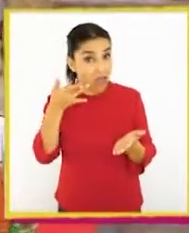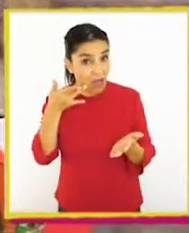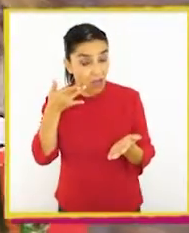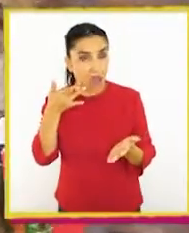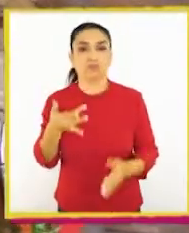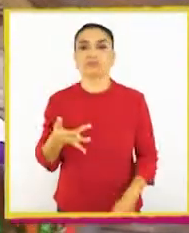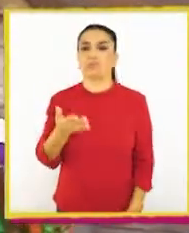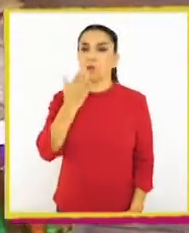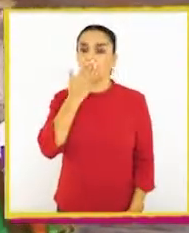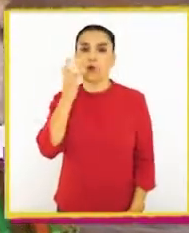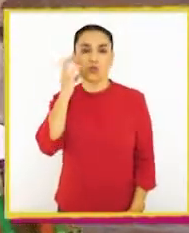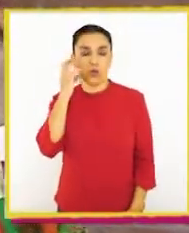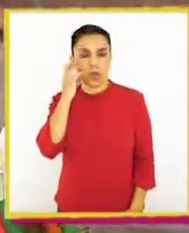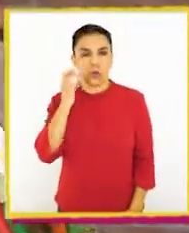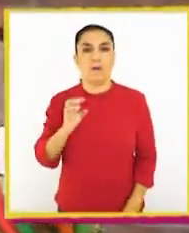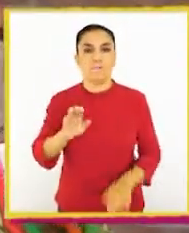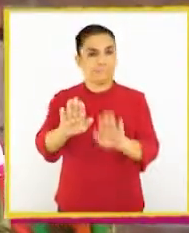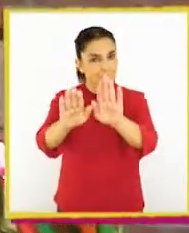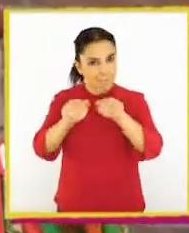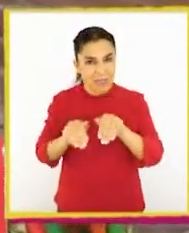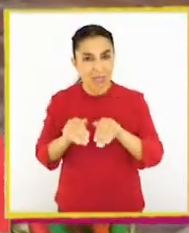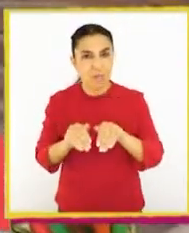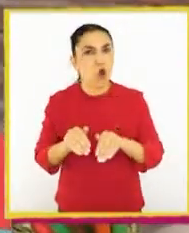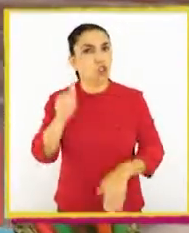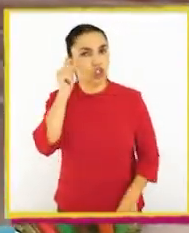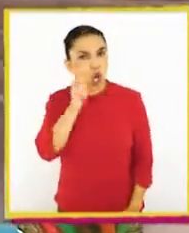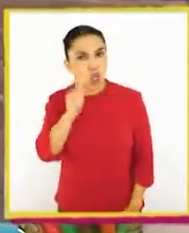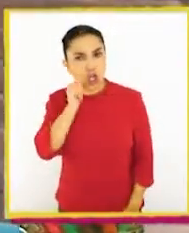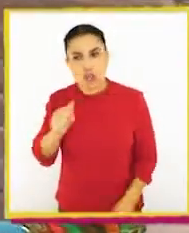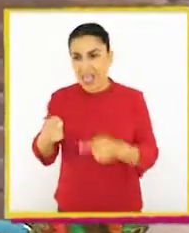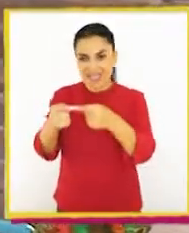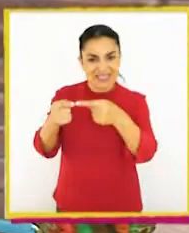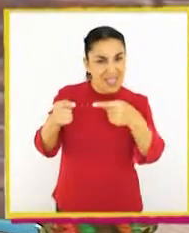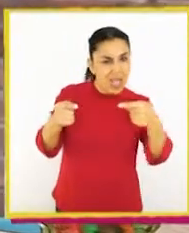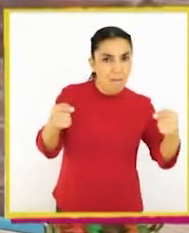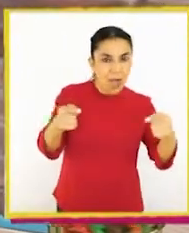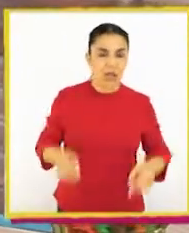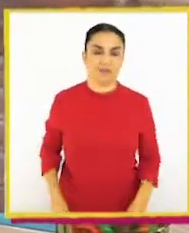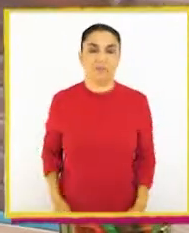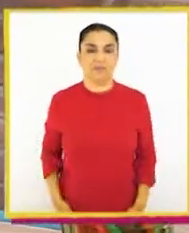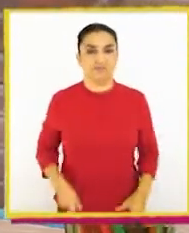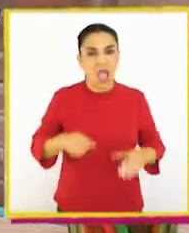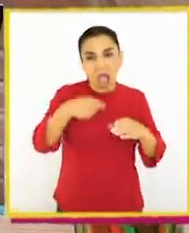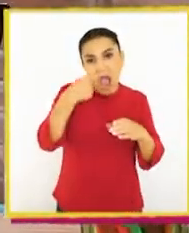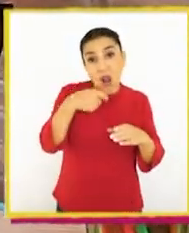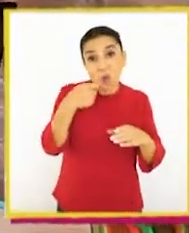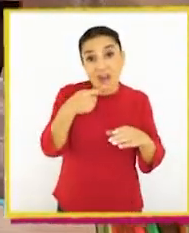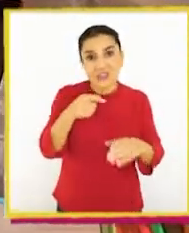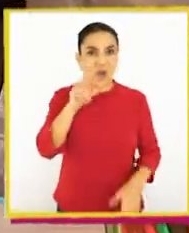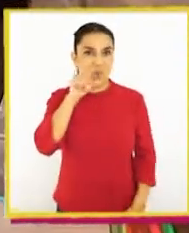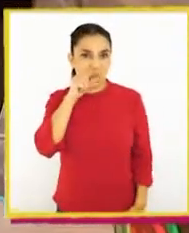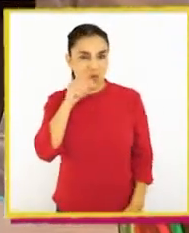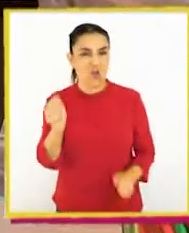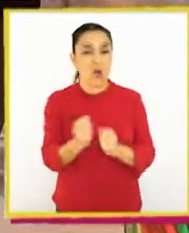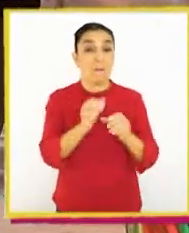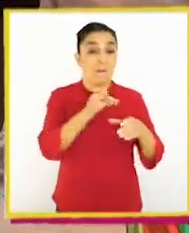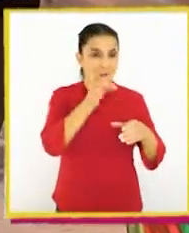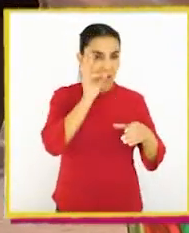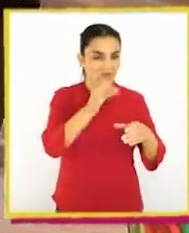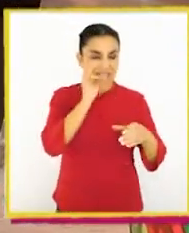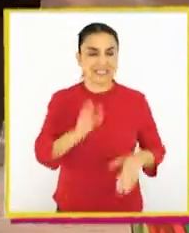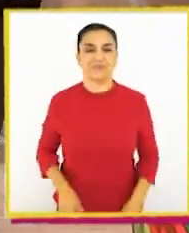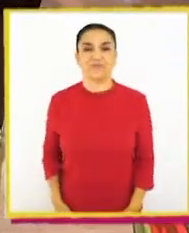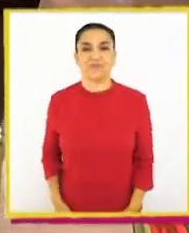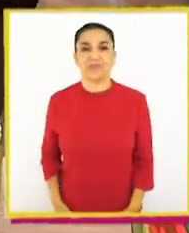durazno. Lo mismo para todos los días de la semana. El almuerzo será pollo asado con papas fritas.